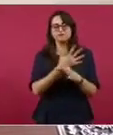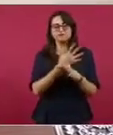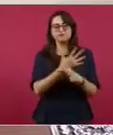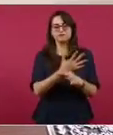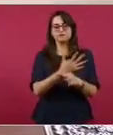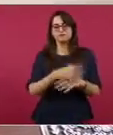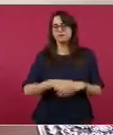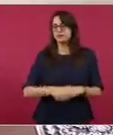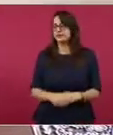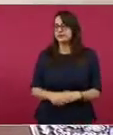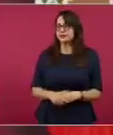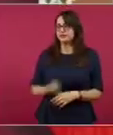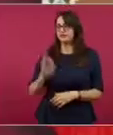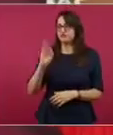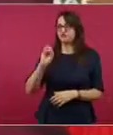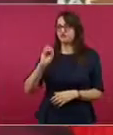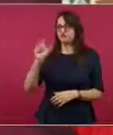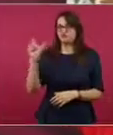nos rajó Fox.